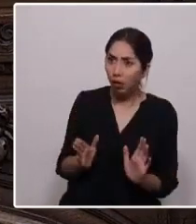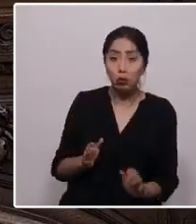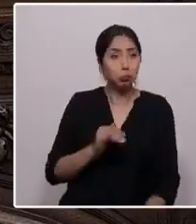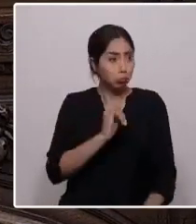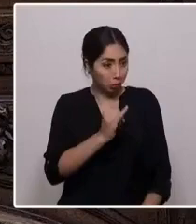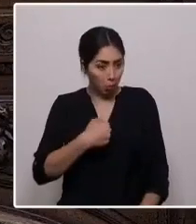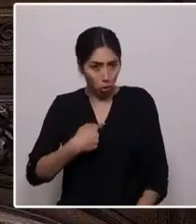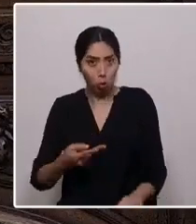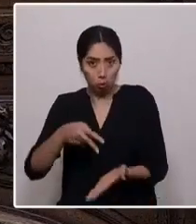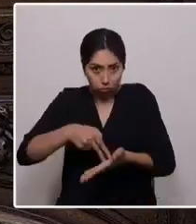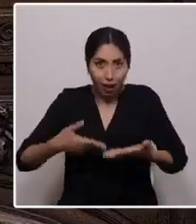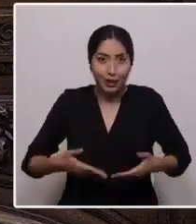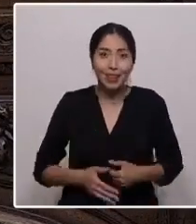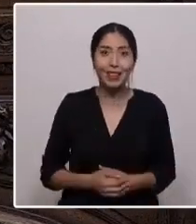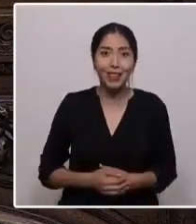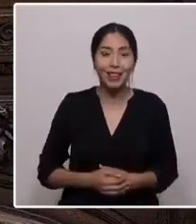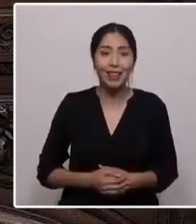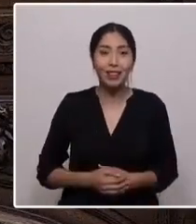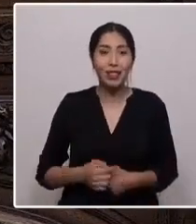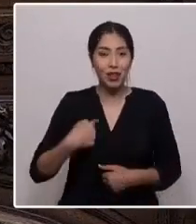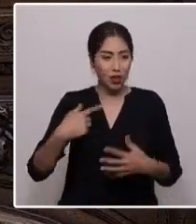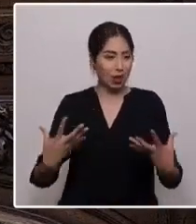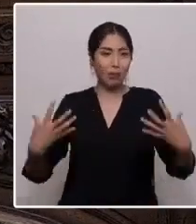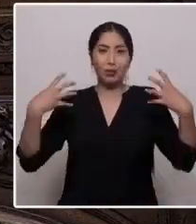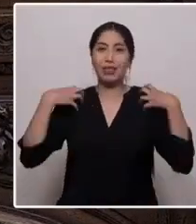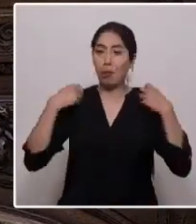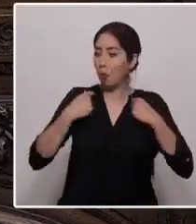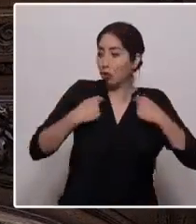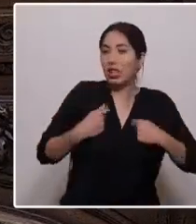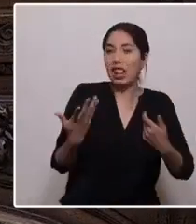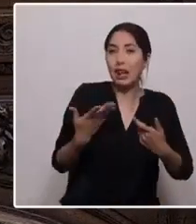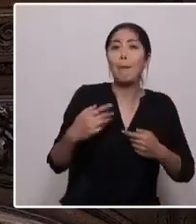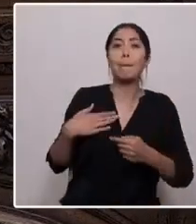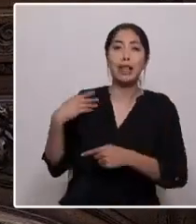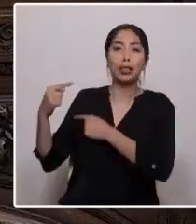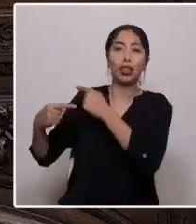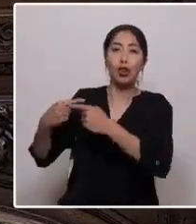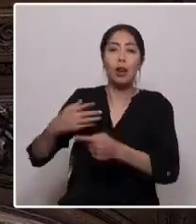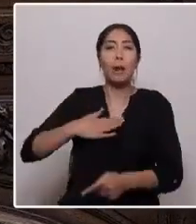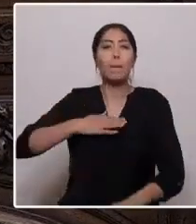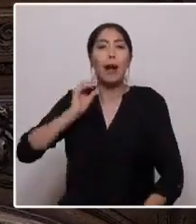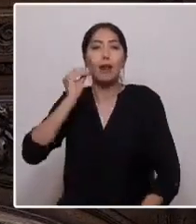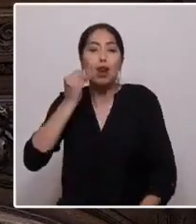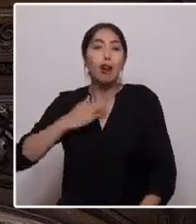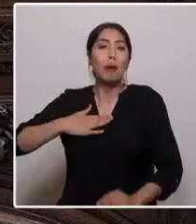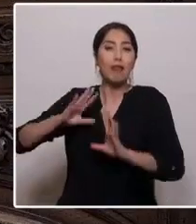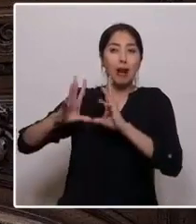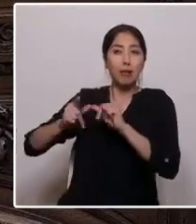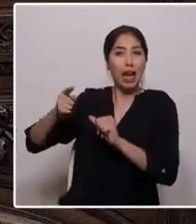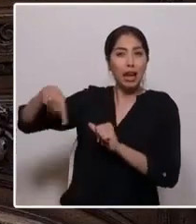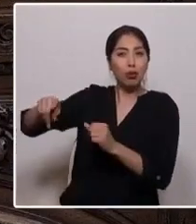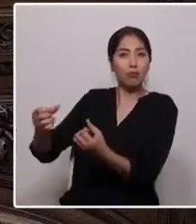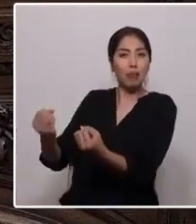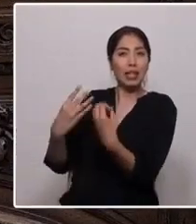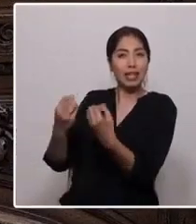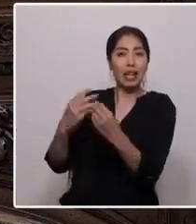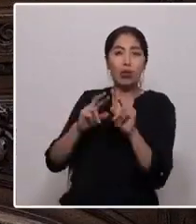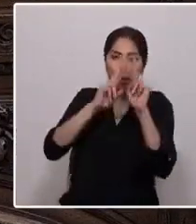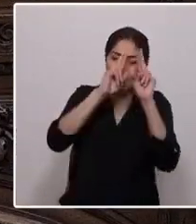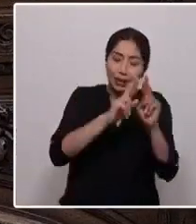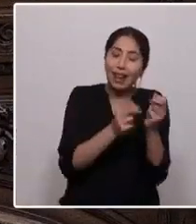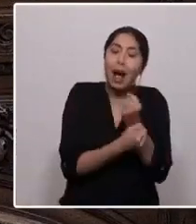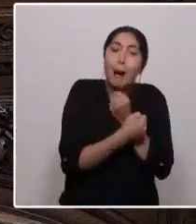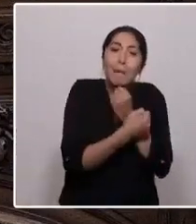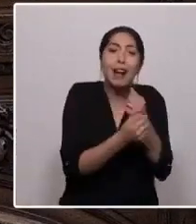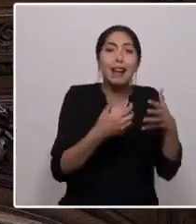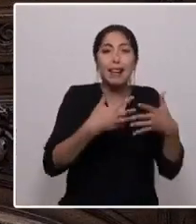Y aquí estoy. En esa mochila traigo mi historia, el legado de mi abuelo y mi familia, quienes me enseñaron a respetar y amar la naturaleza. Y